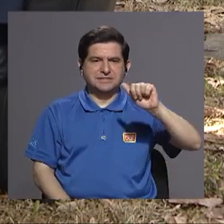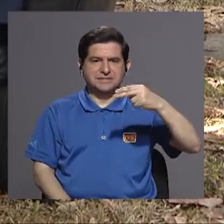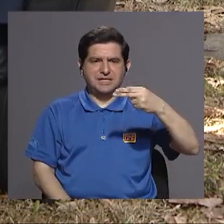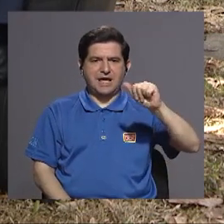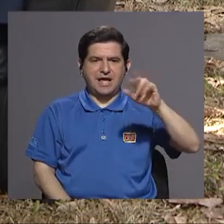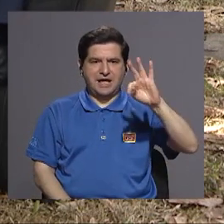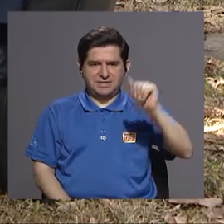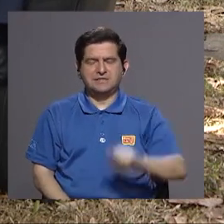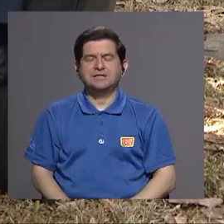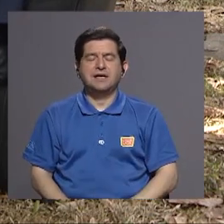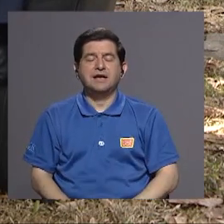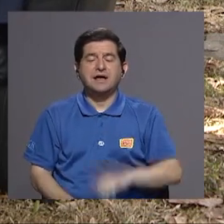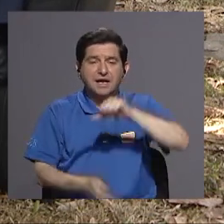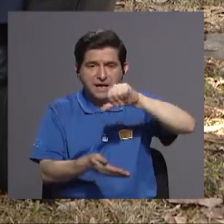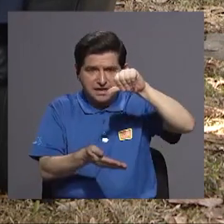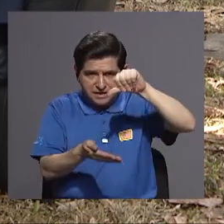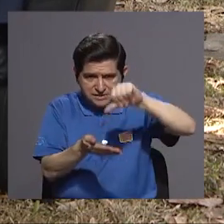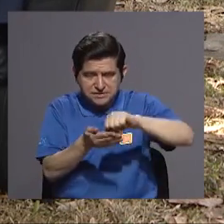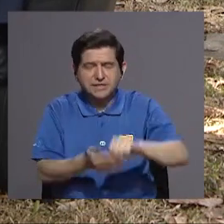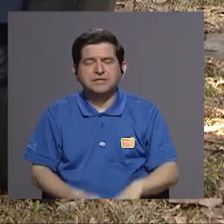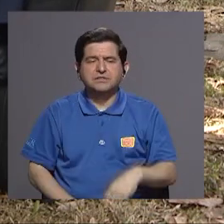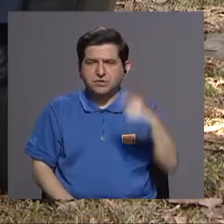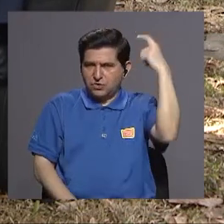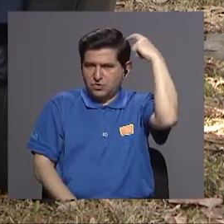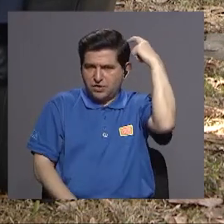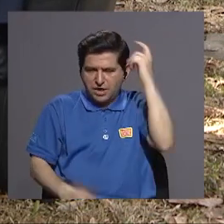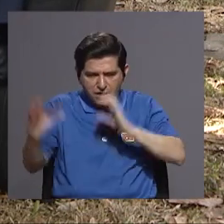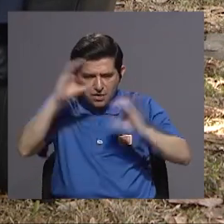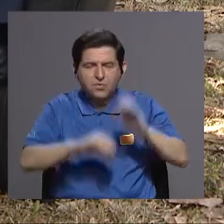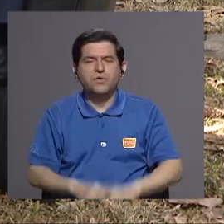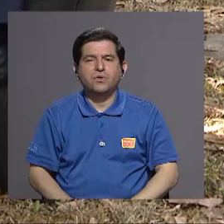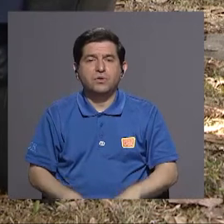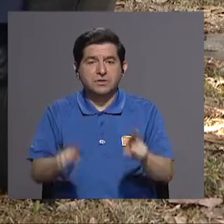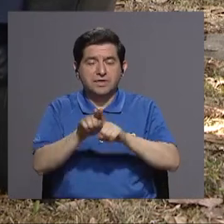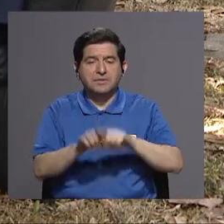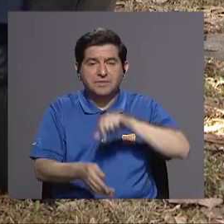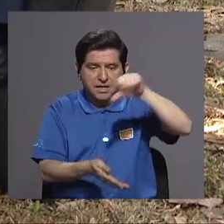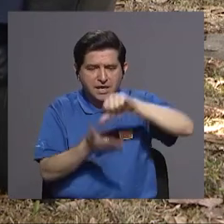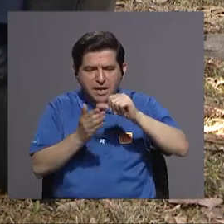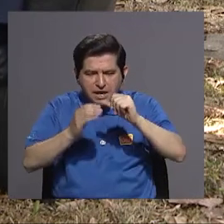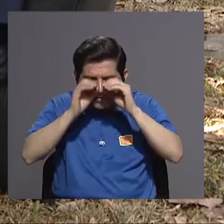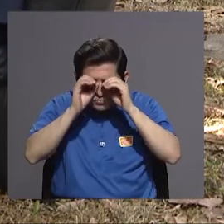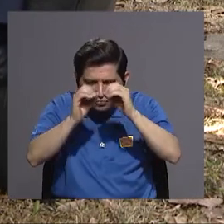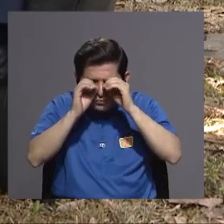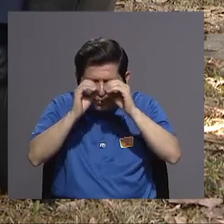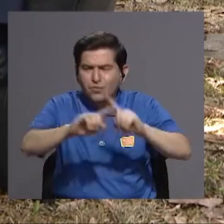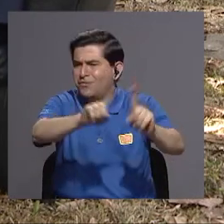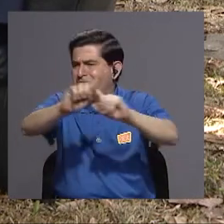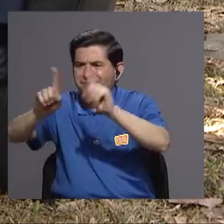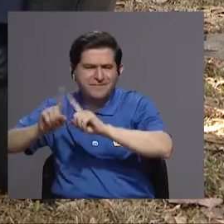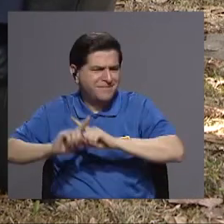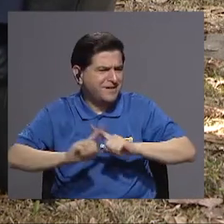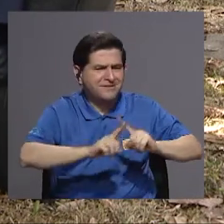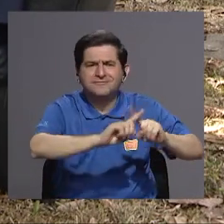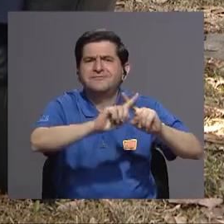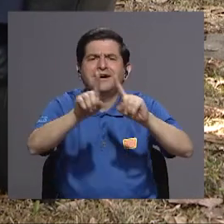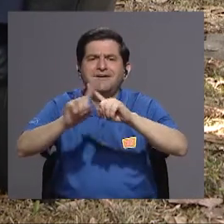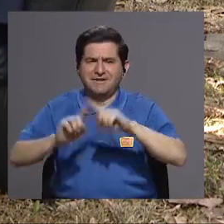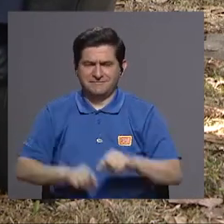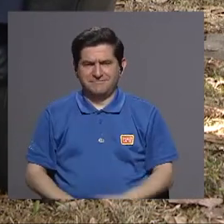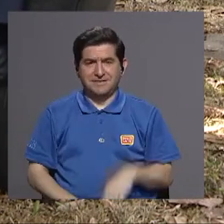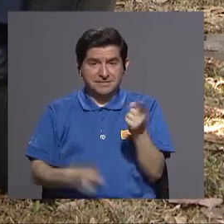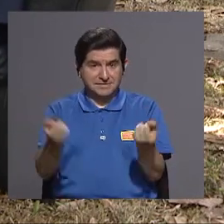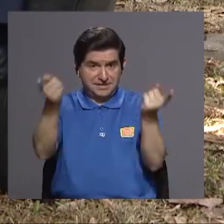el instituto de neurociencias verdad tiene el instituto de microscopía verdad en fin son varias este